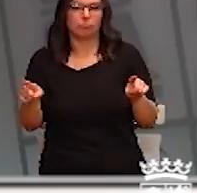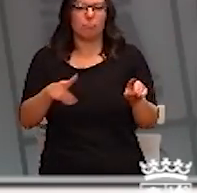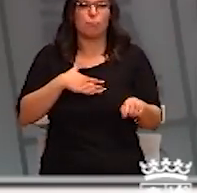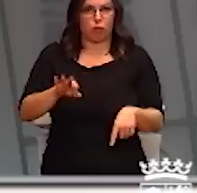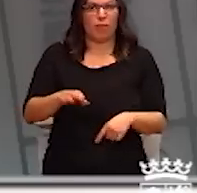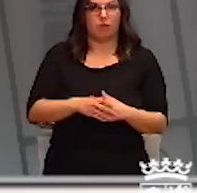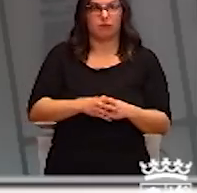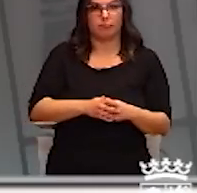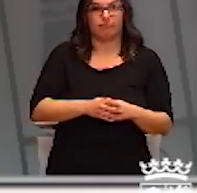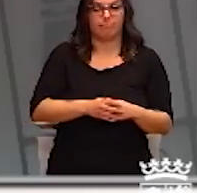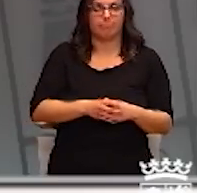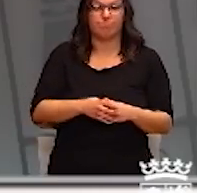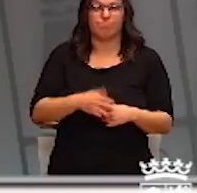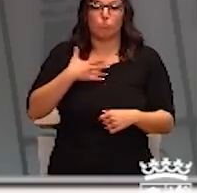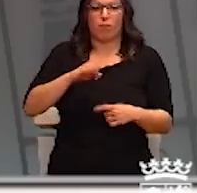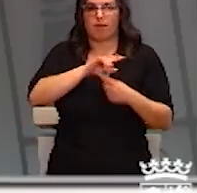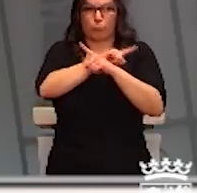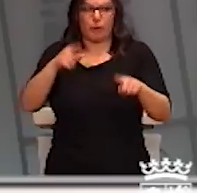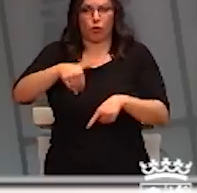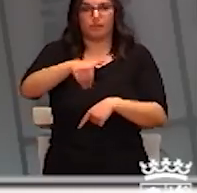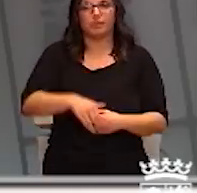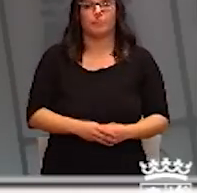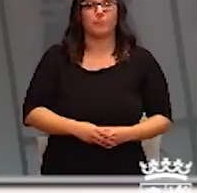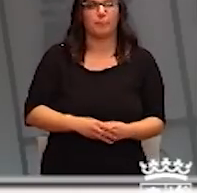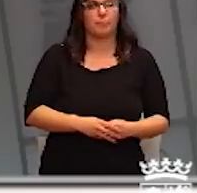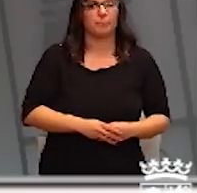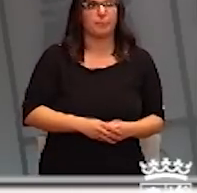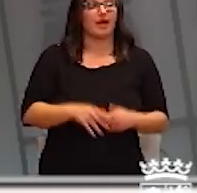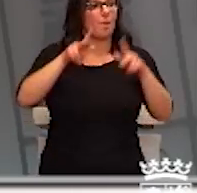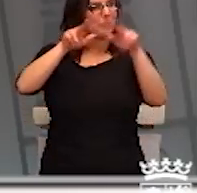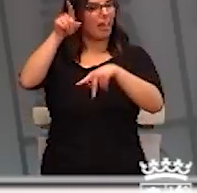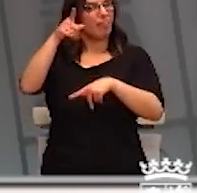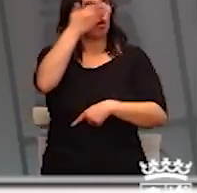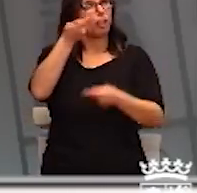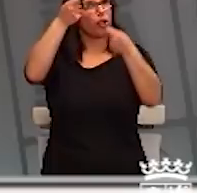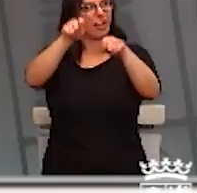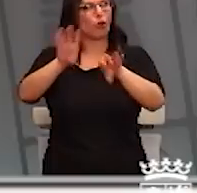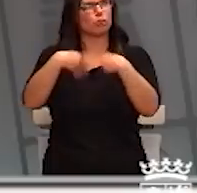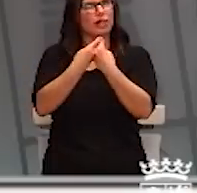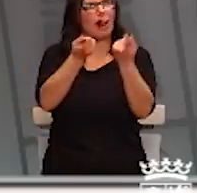Pasará probablemente. ¿A cuántos escolares afecta el cierre de los colegios en Miranda de Ebro en total?